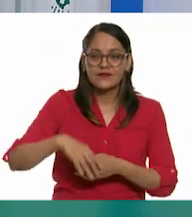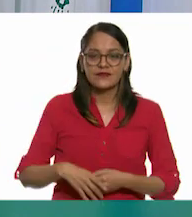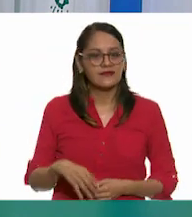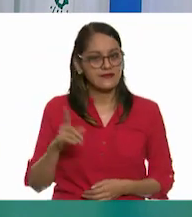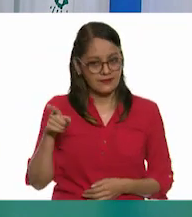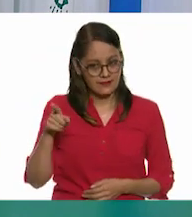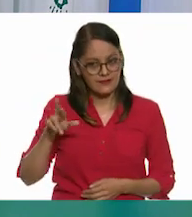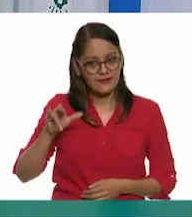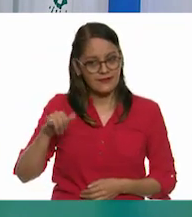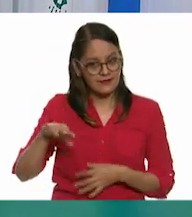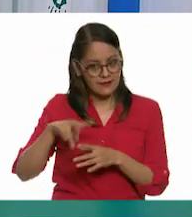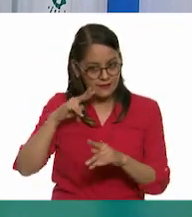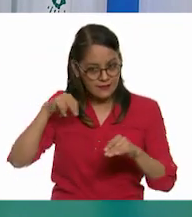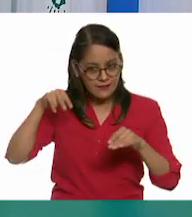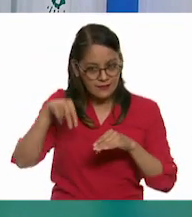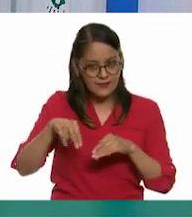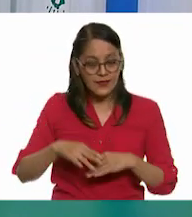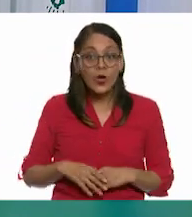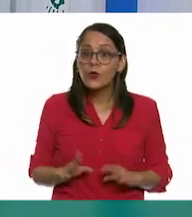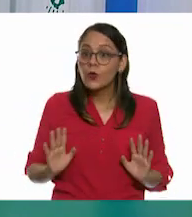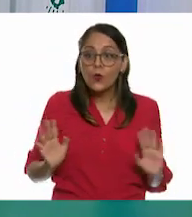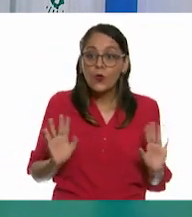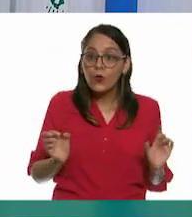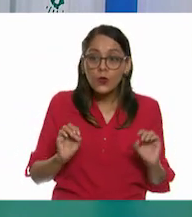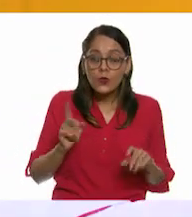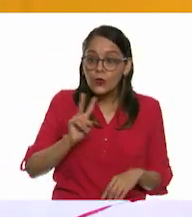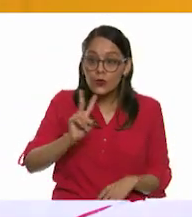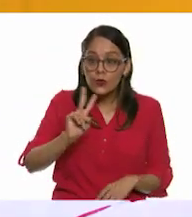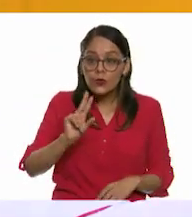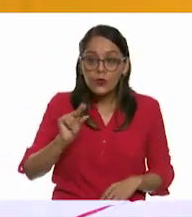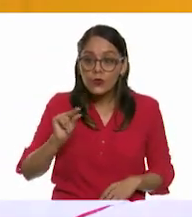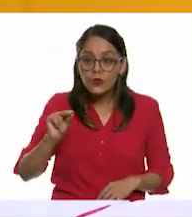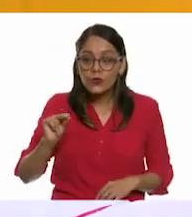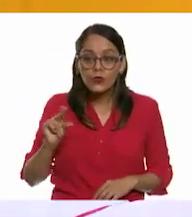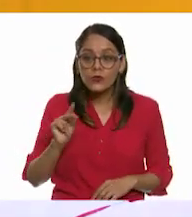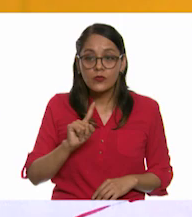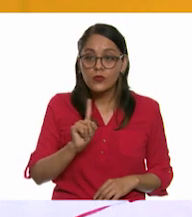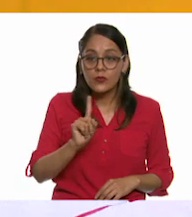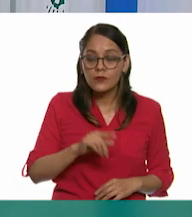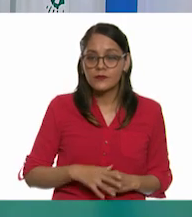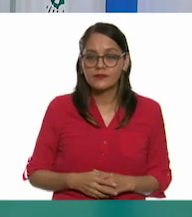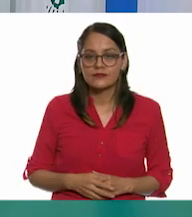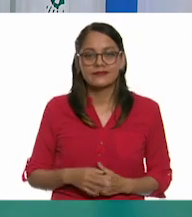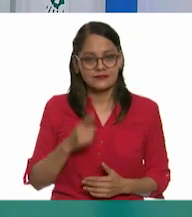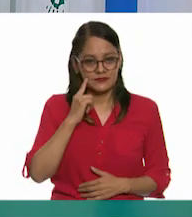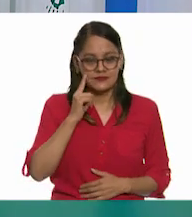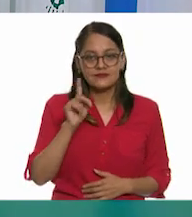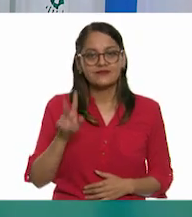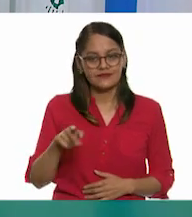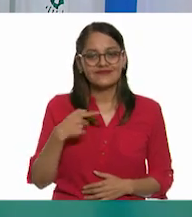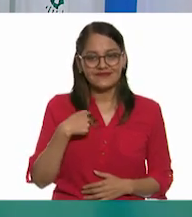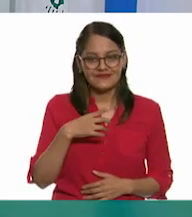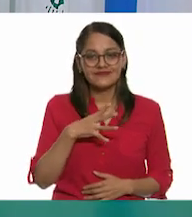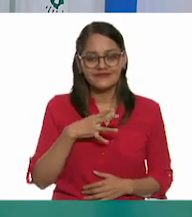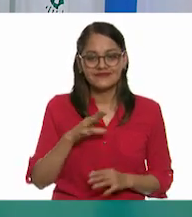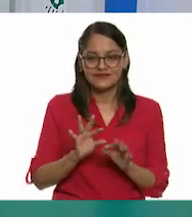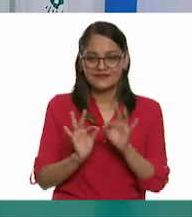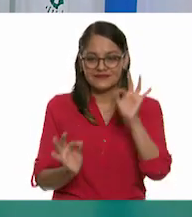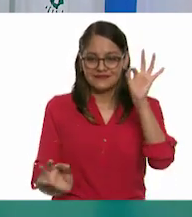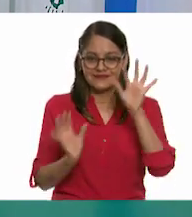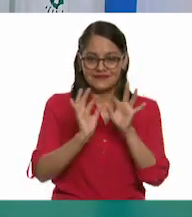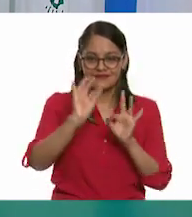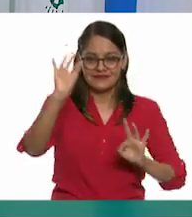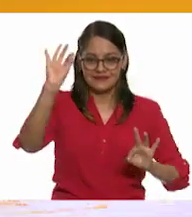abierto, ¿verdad? Este, no. No, no, no. ¿No? No. Ok, vamos a ver. Aquí yo tengo. Y sí, tenemos aquí serpentina